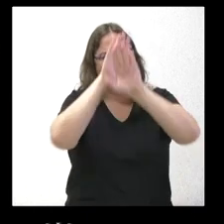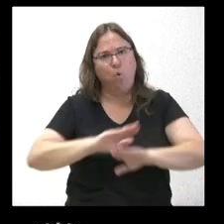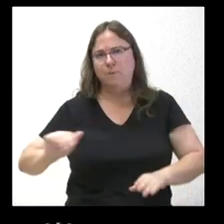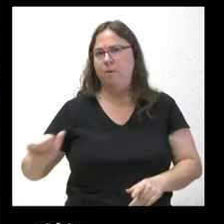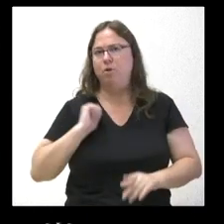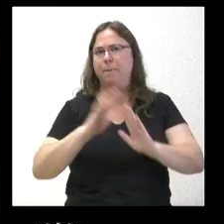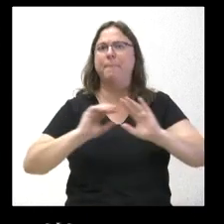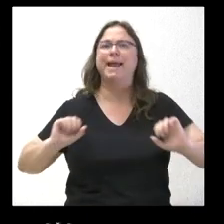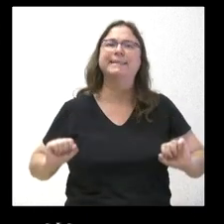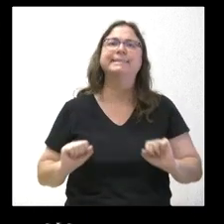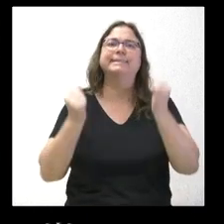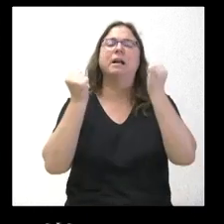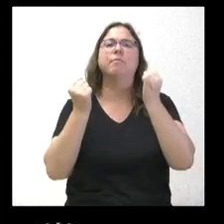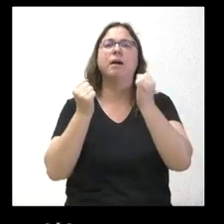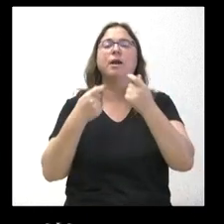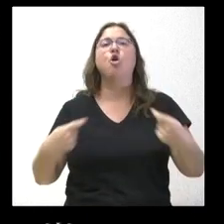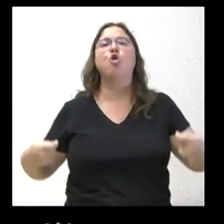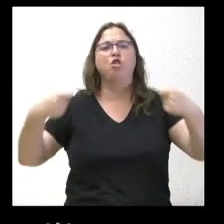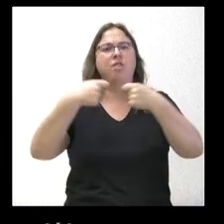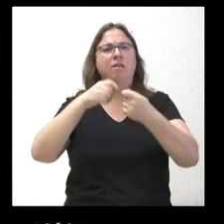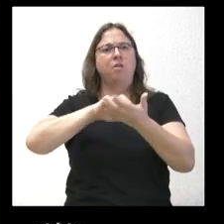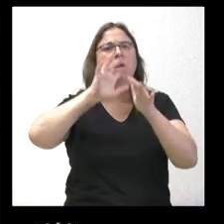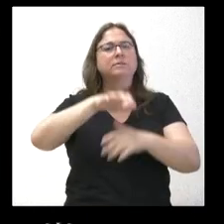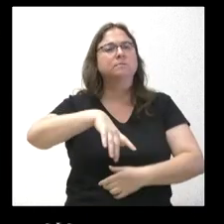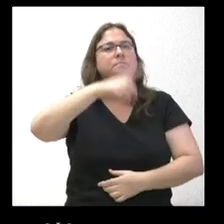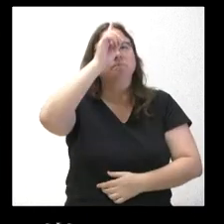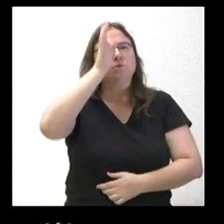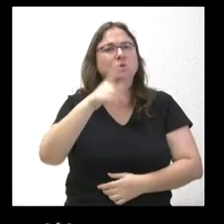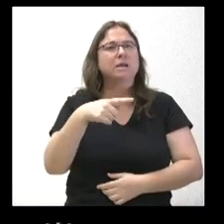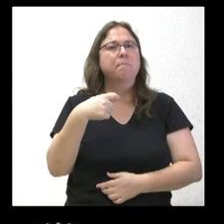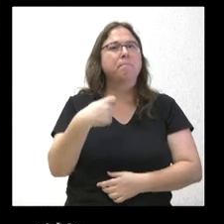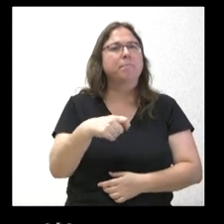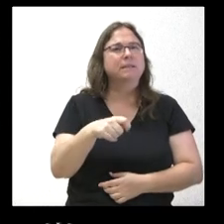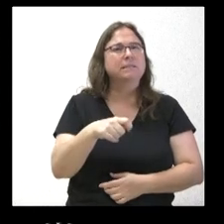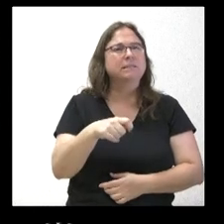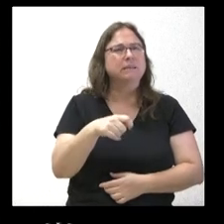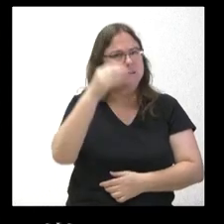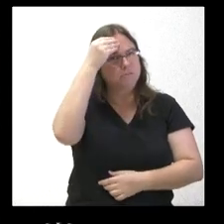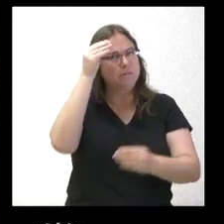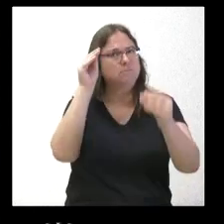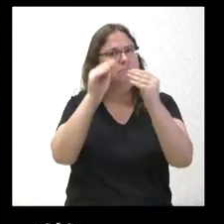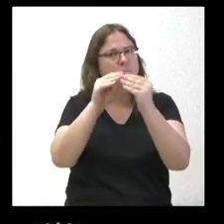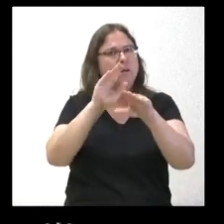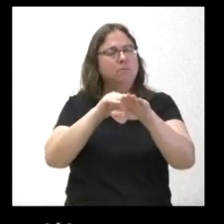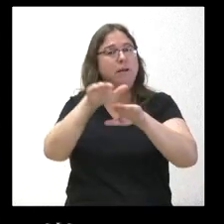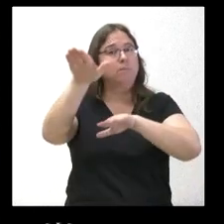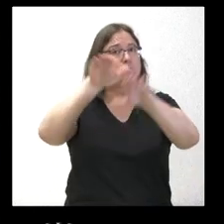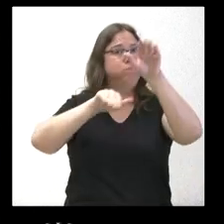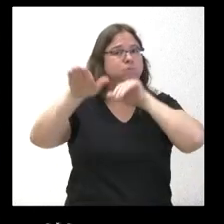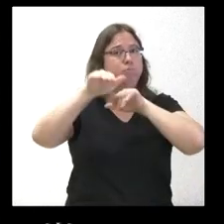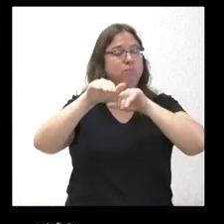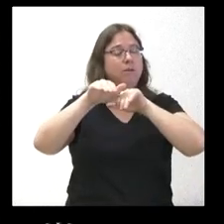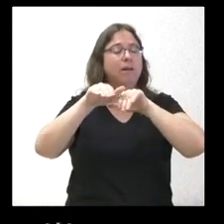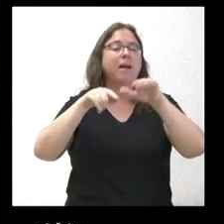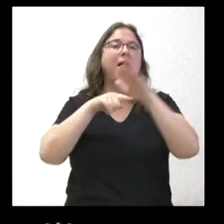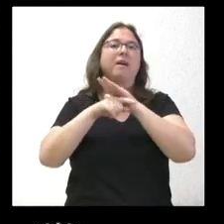concertación en Castilla y León. No sé si el presidente también tiene esa idea a la hora de convocar a los agentes